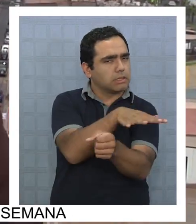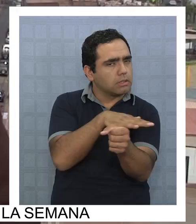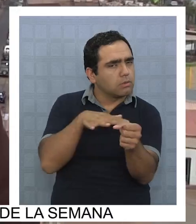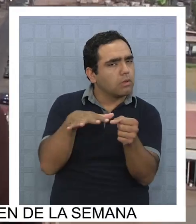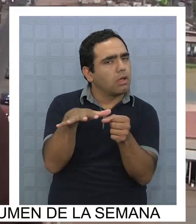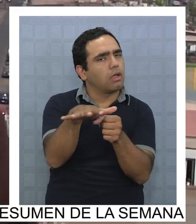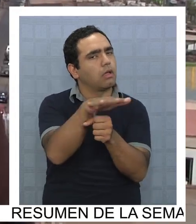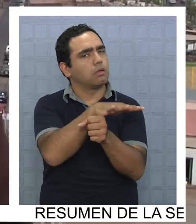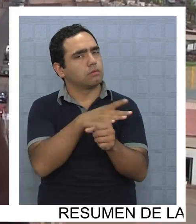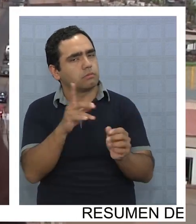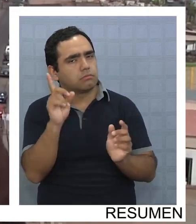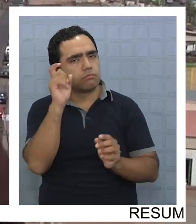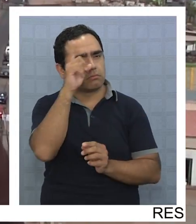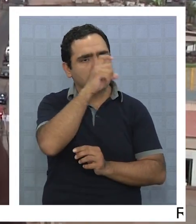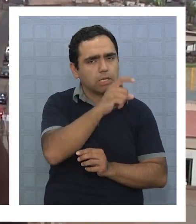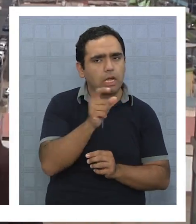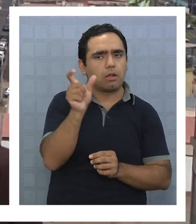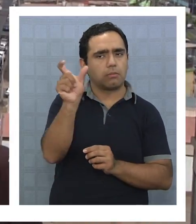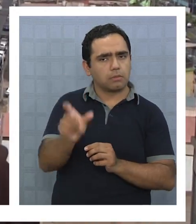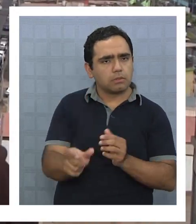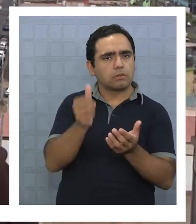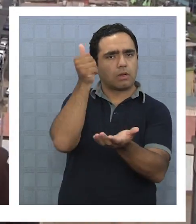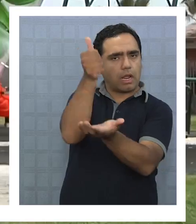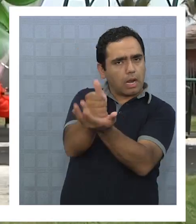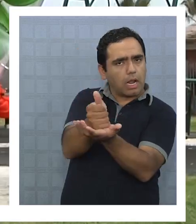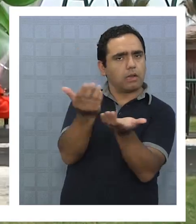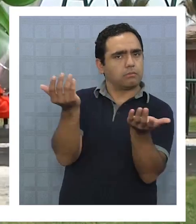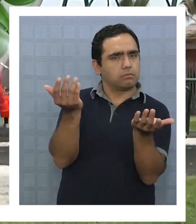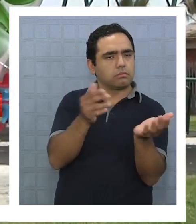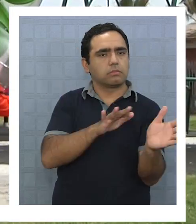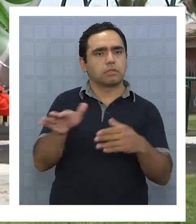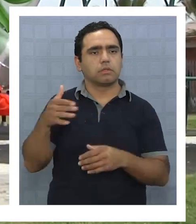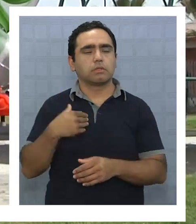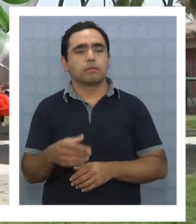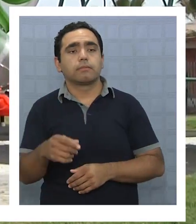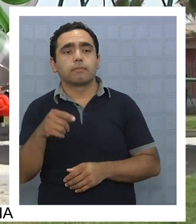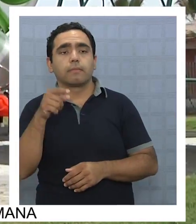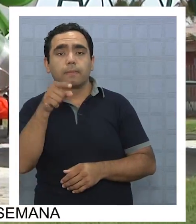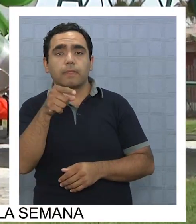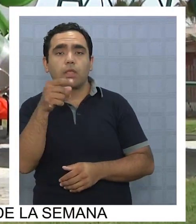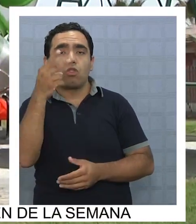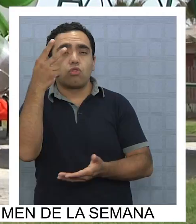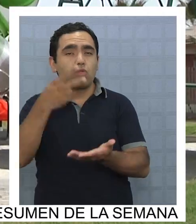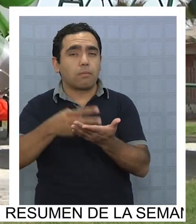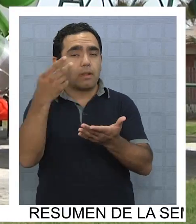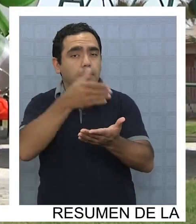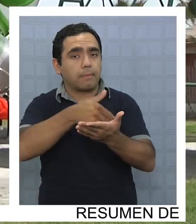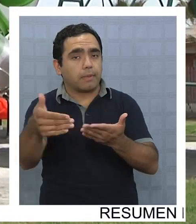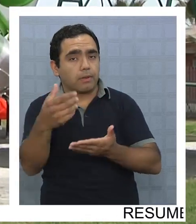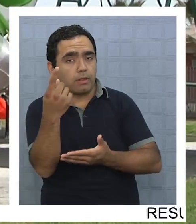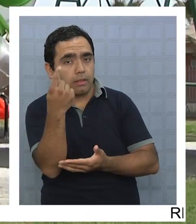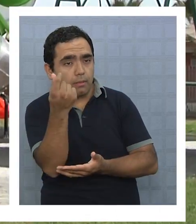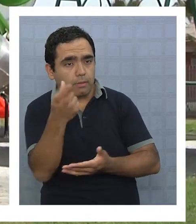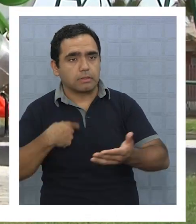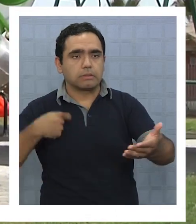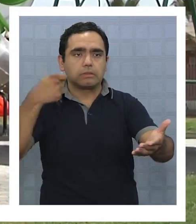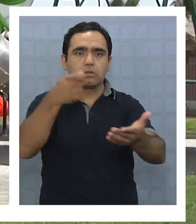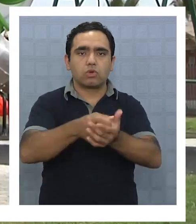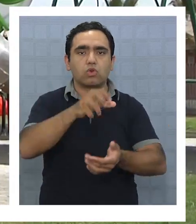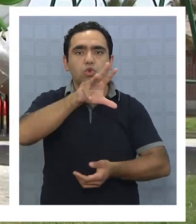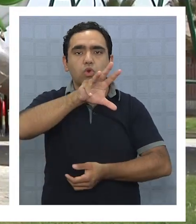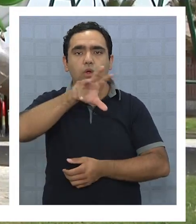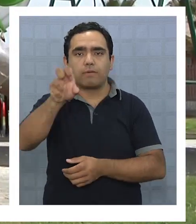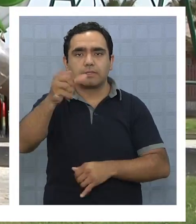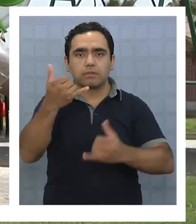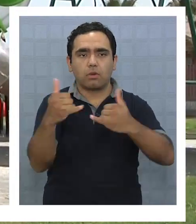en las administraciones de Orsoria. Fueron más de 2.000 millones de pesos los que el municipio desembolsó para comprar cerca de 900 juegos